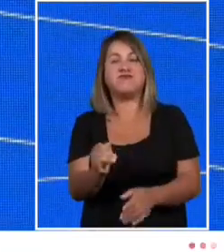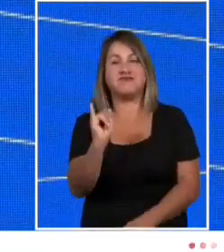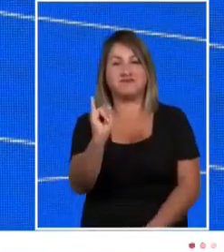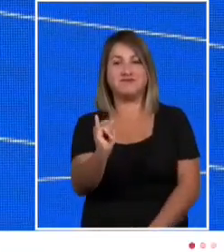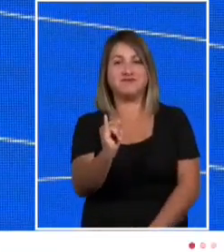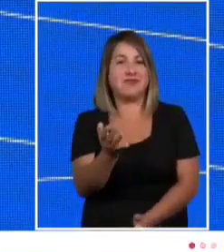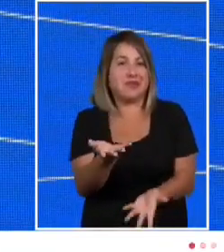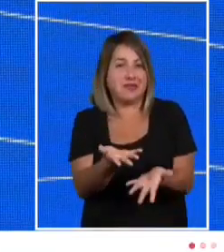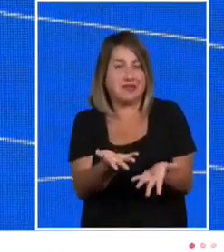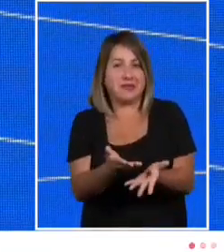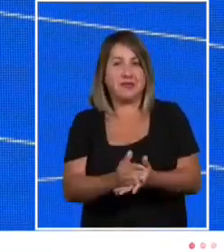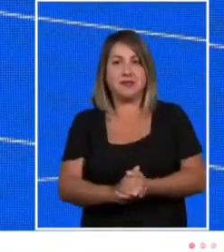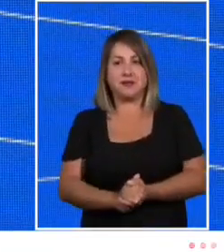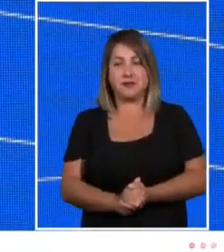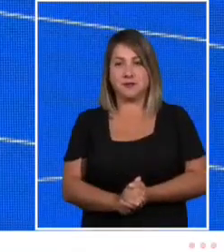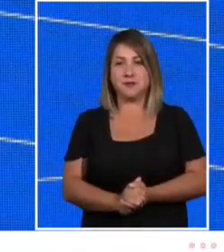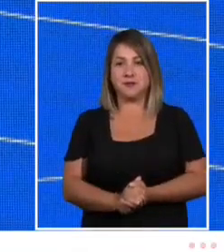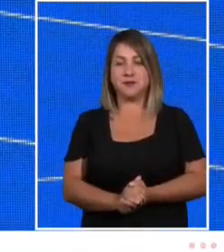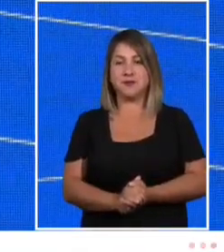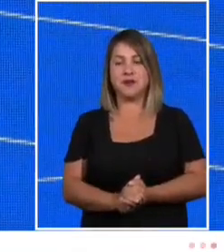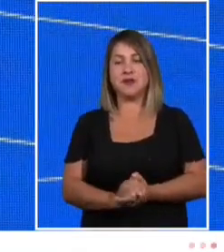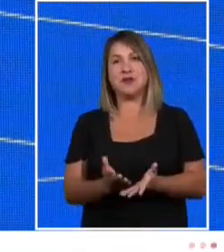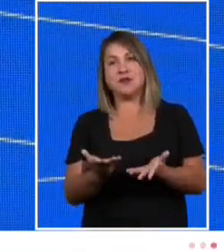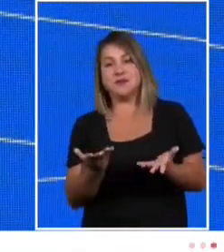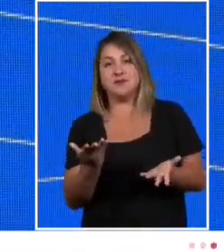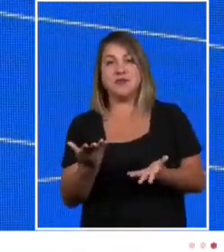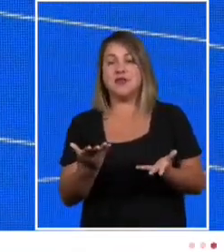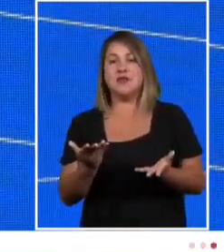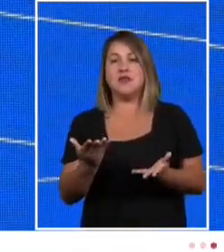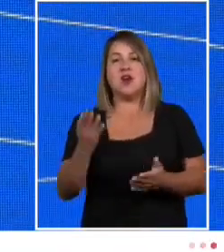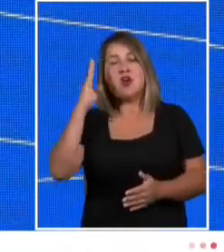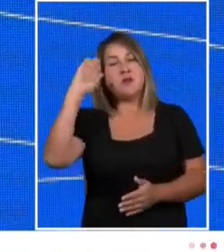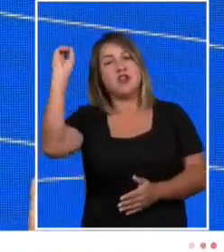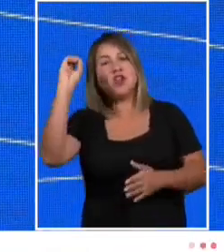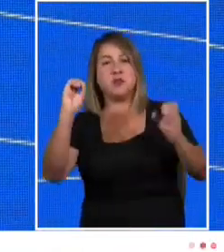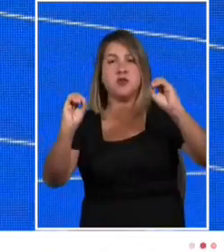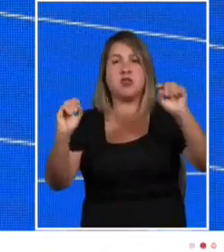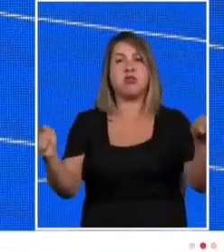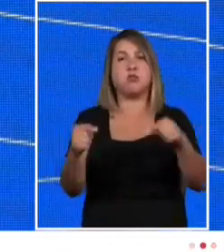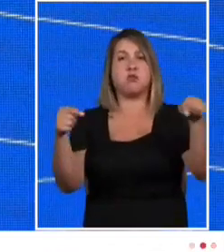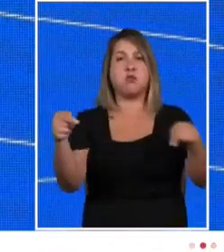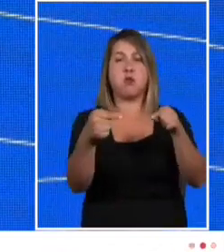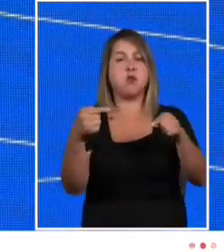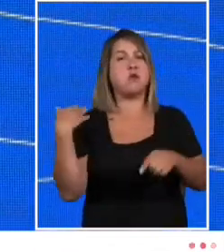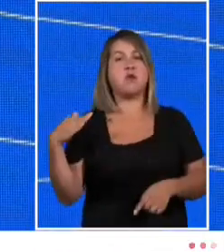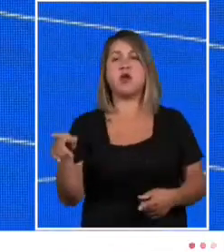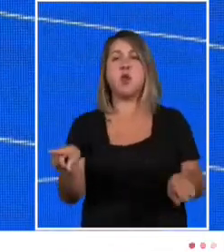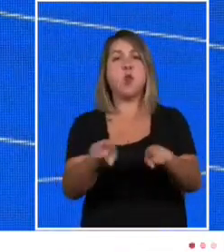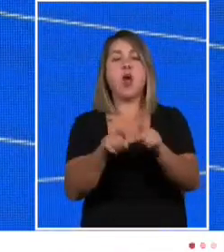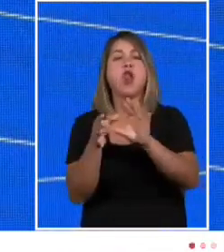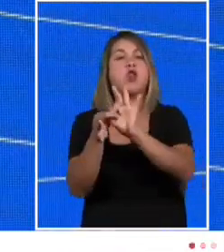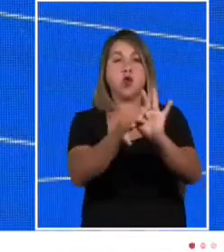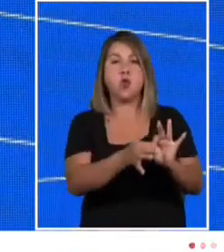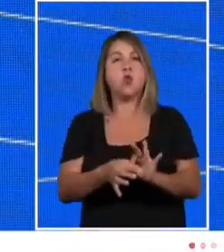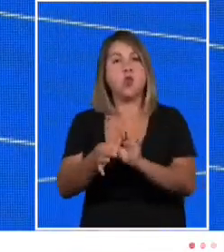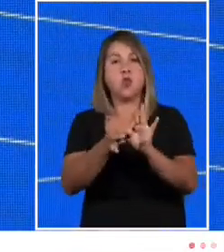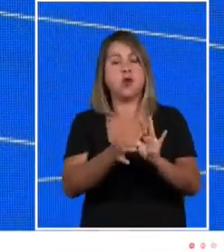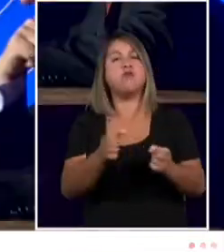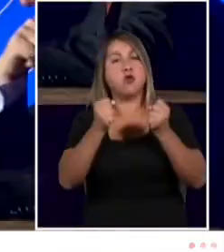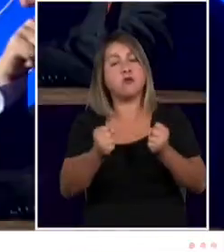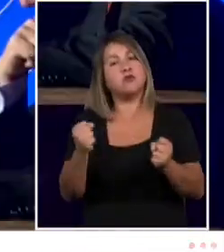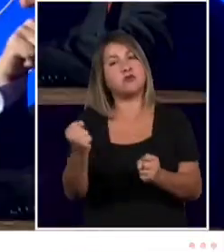que hay algo que independiente de cualquier diferencia nos une y nos permite trabajar juntos,